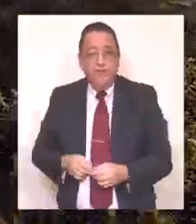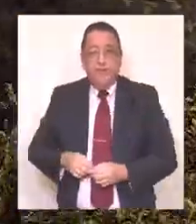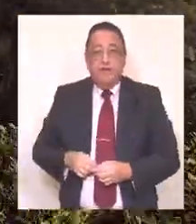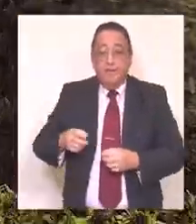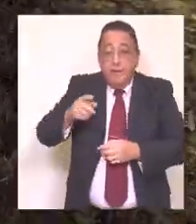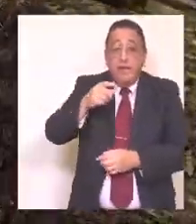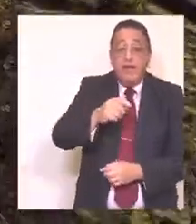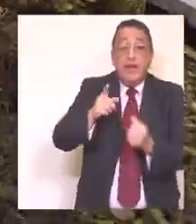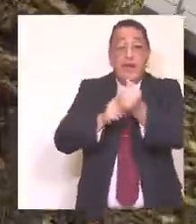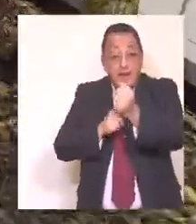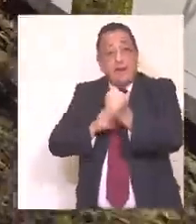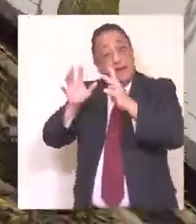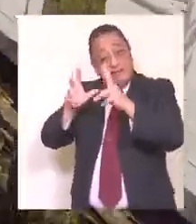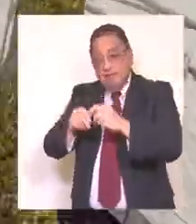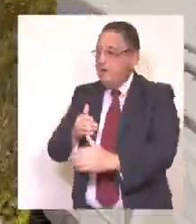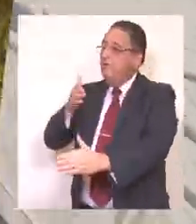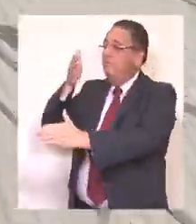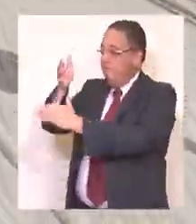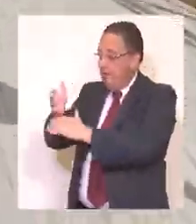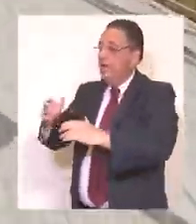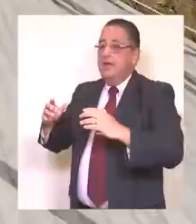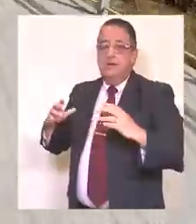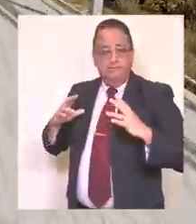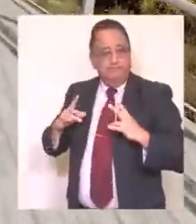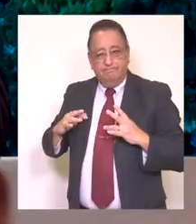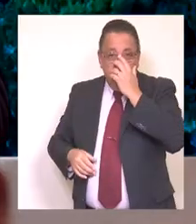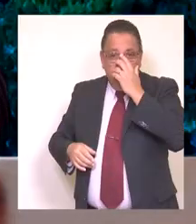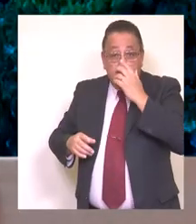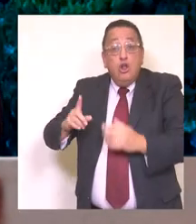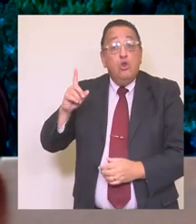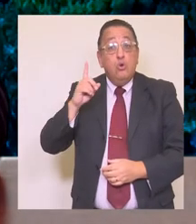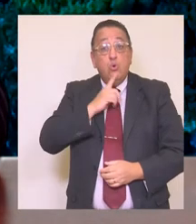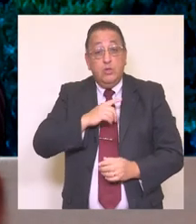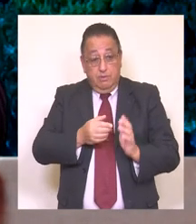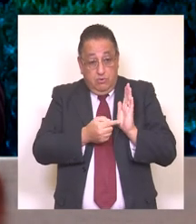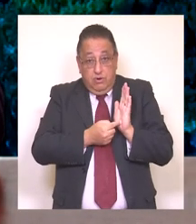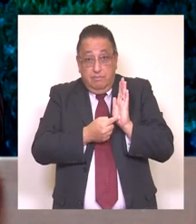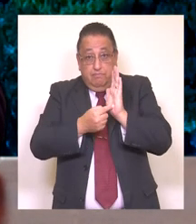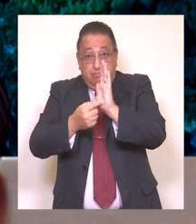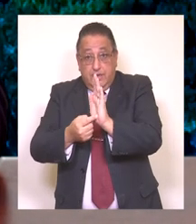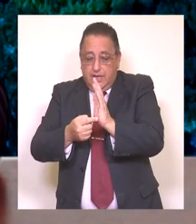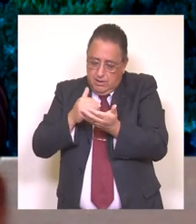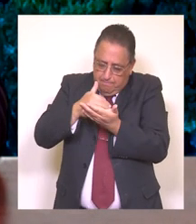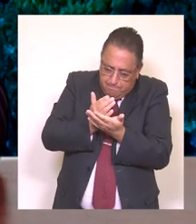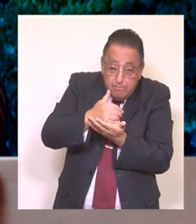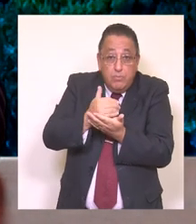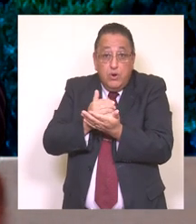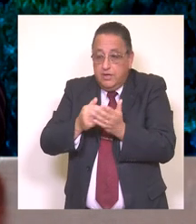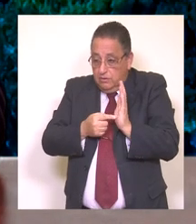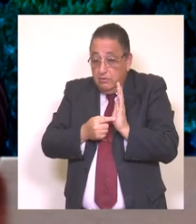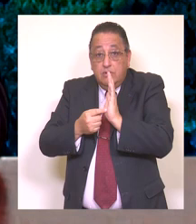etc. Un espacio adecuado para que la familia pueda ir a disfrutar. Al finalizar esta presentación de los